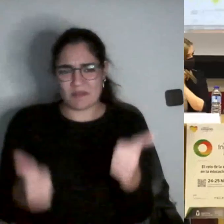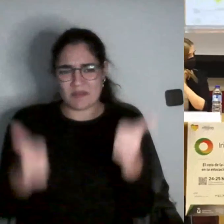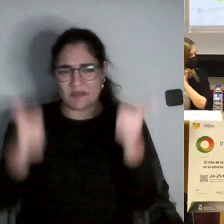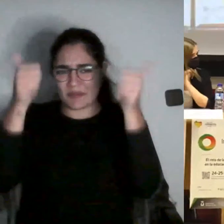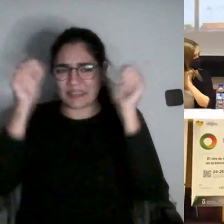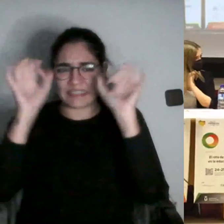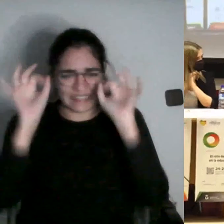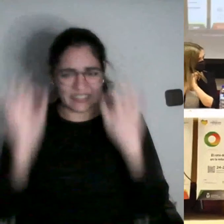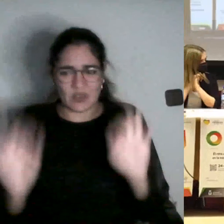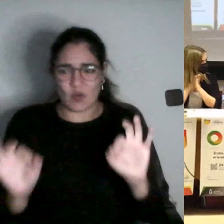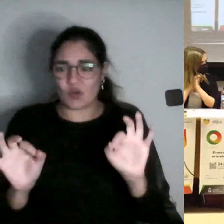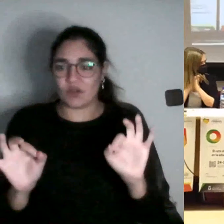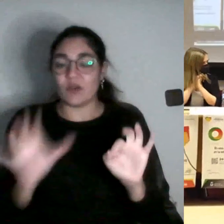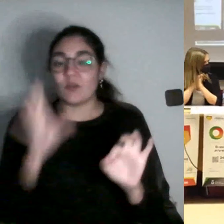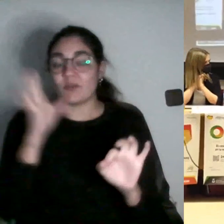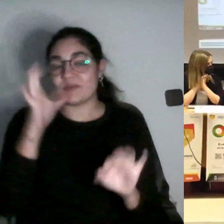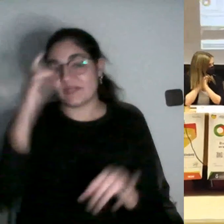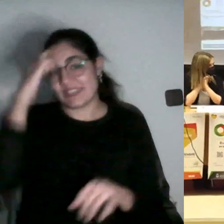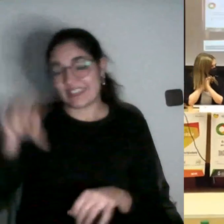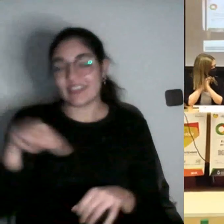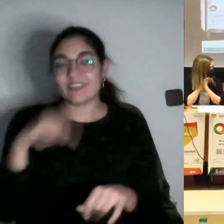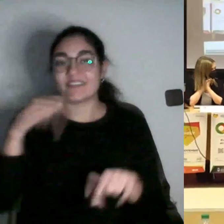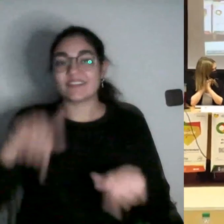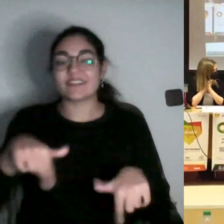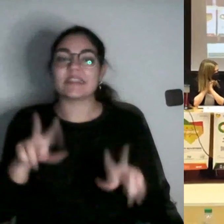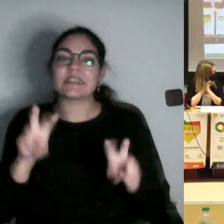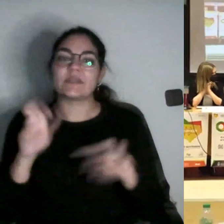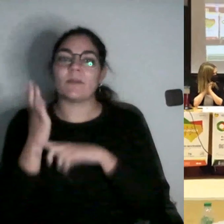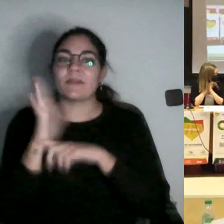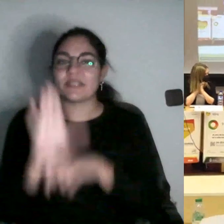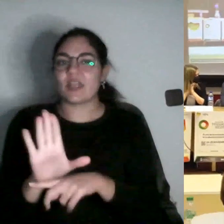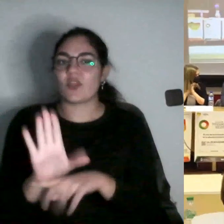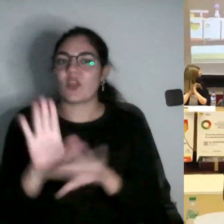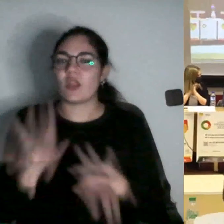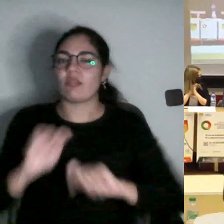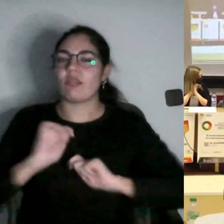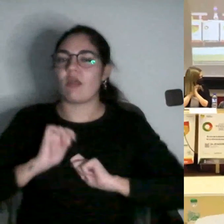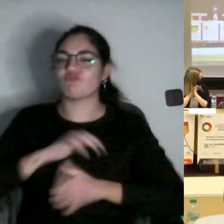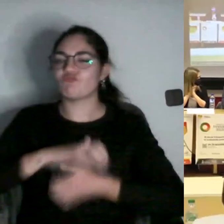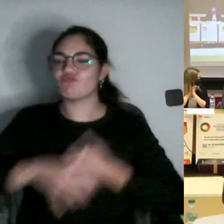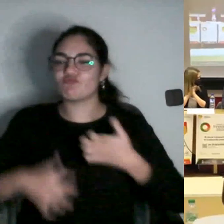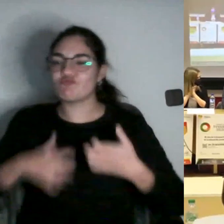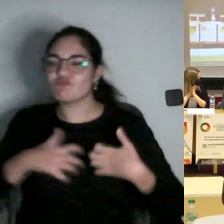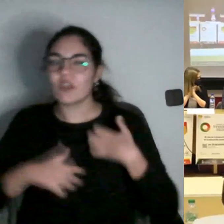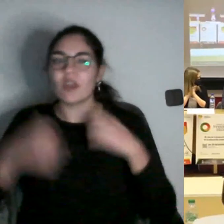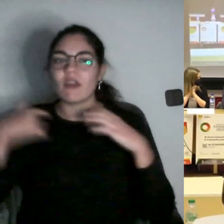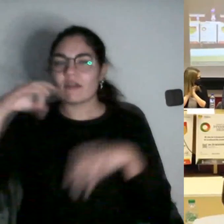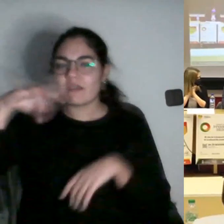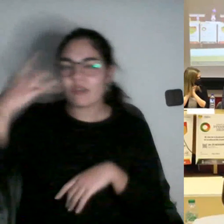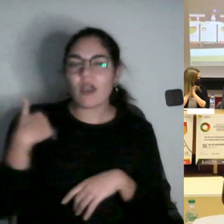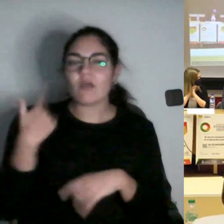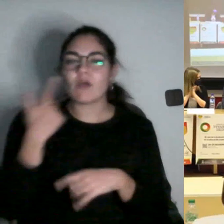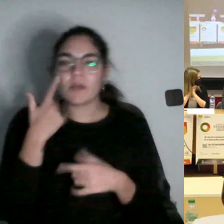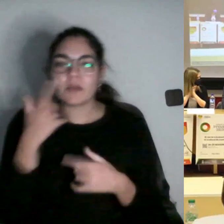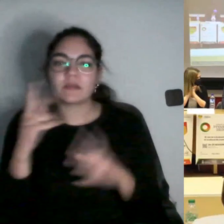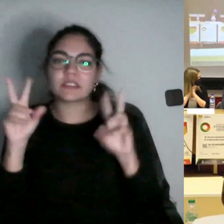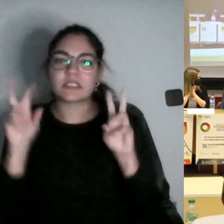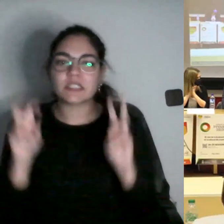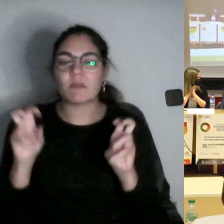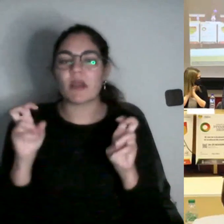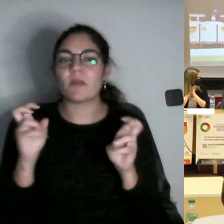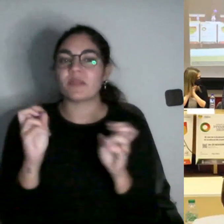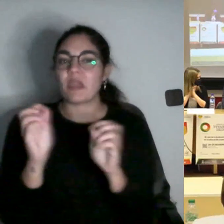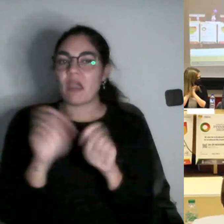porque bueno pues con esta presentación sí que ha dado pie a ideas ¿no? para aplicar en el aula y